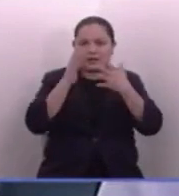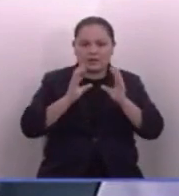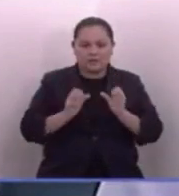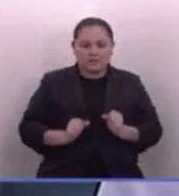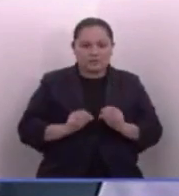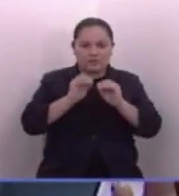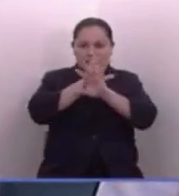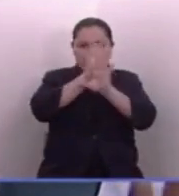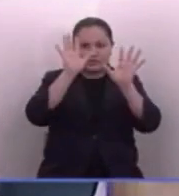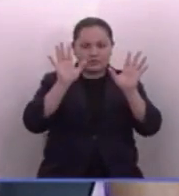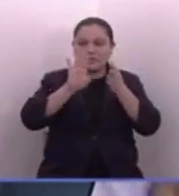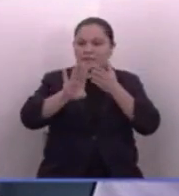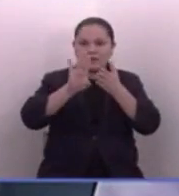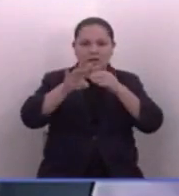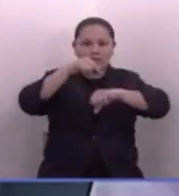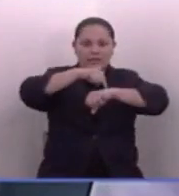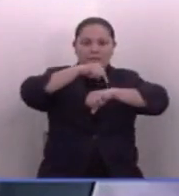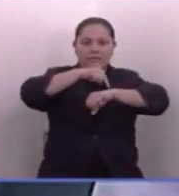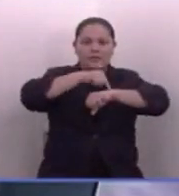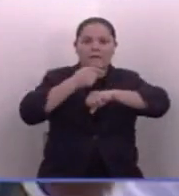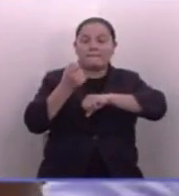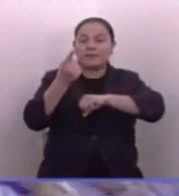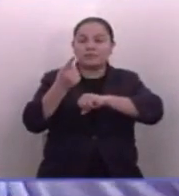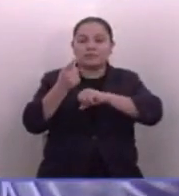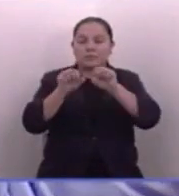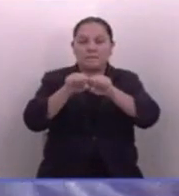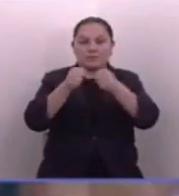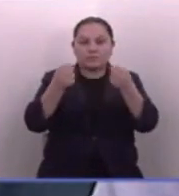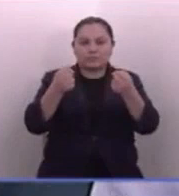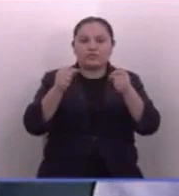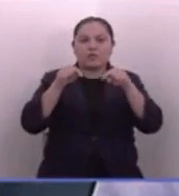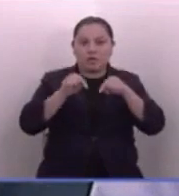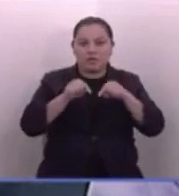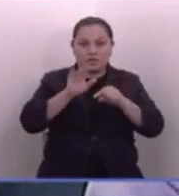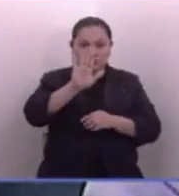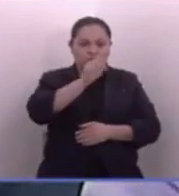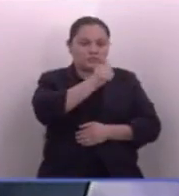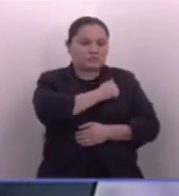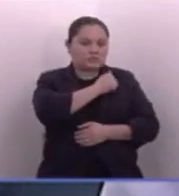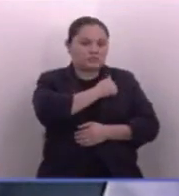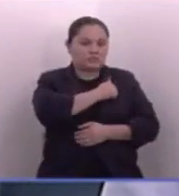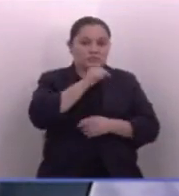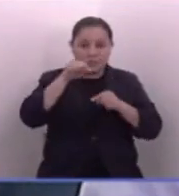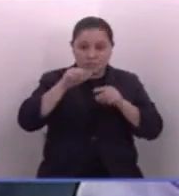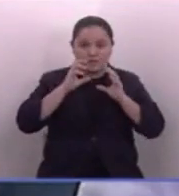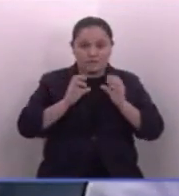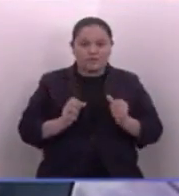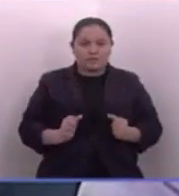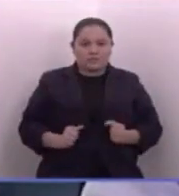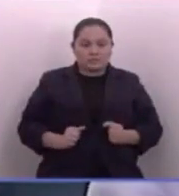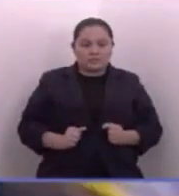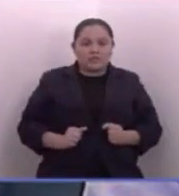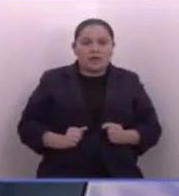Claro, ahora no les pagan a tiempo y están a punto de quebrar, pero ya esa es responsabilidad del que está en el gobierno. Aquí